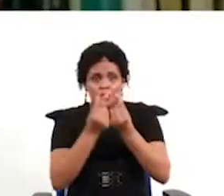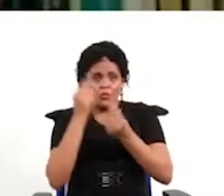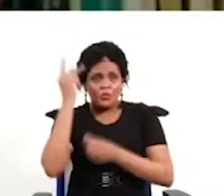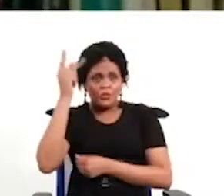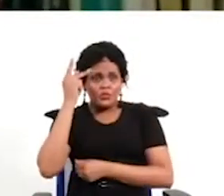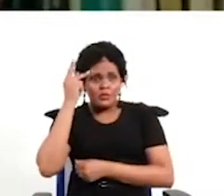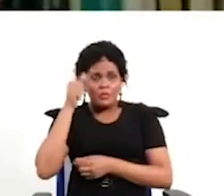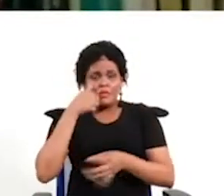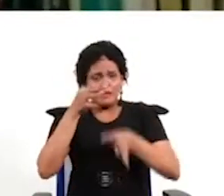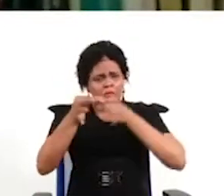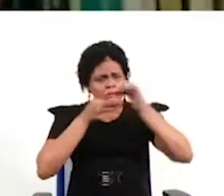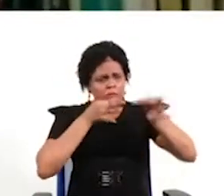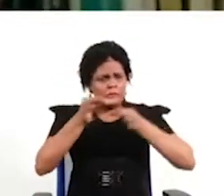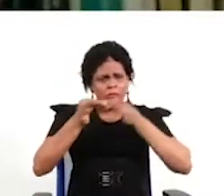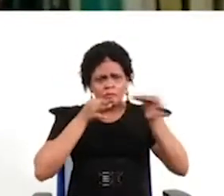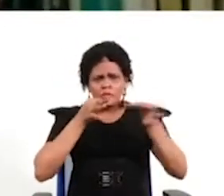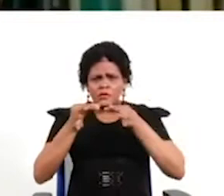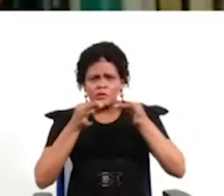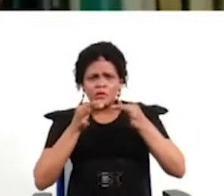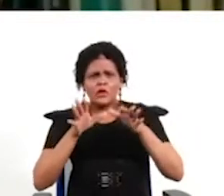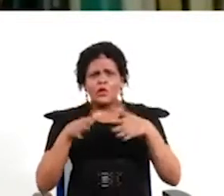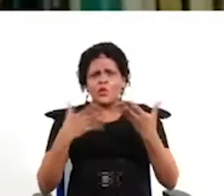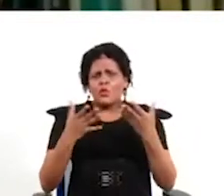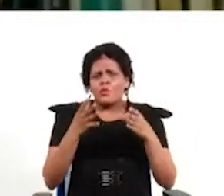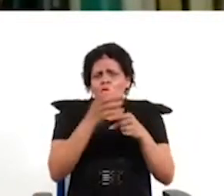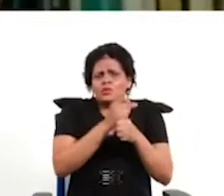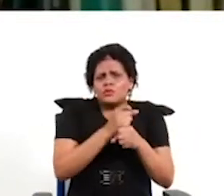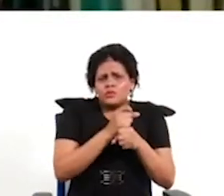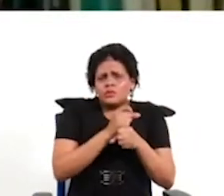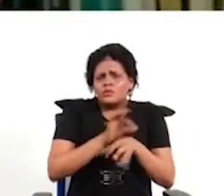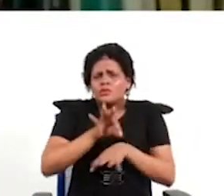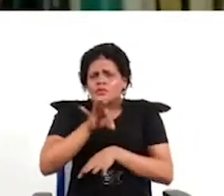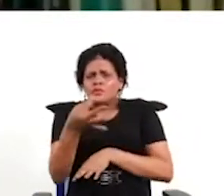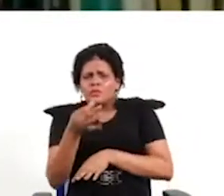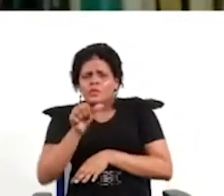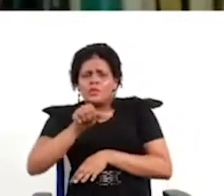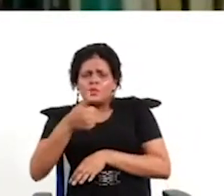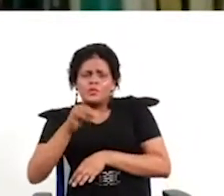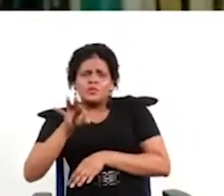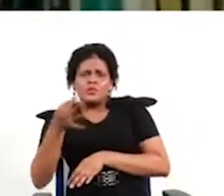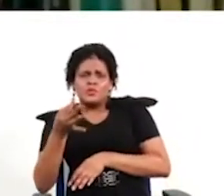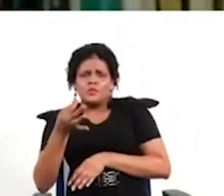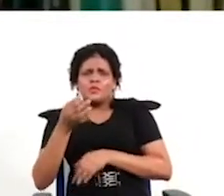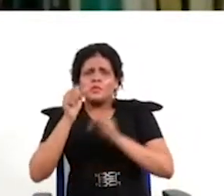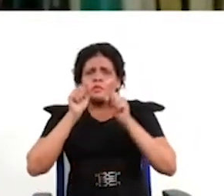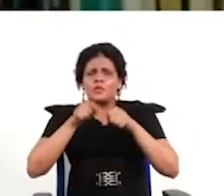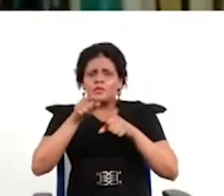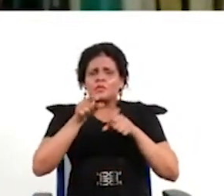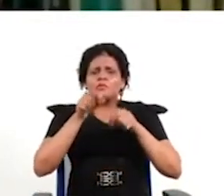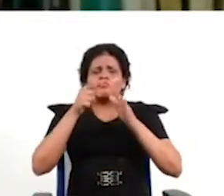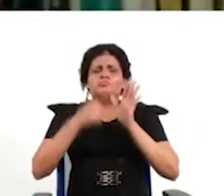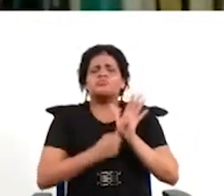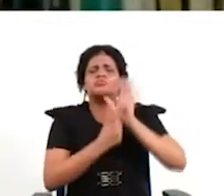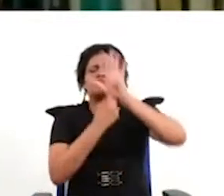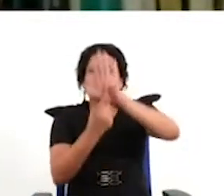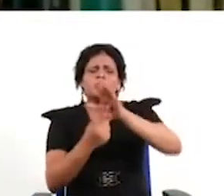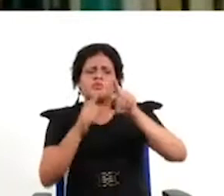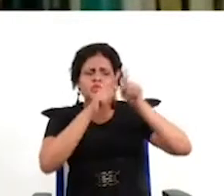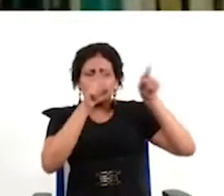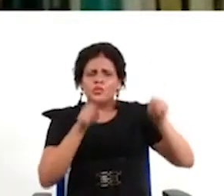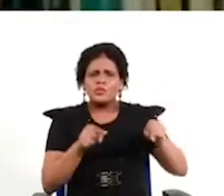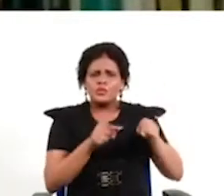explicar también sus posiciones, se pone a los expertos a explicar sus posiciones y se genera un documento que pueda ponerse